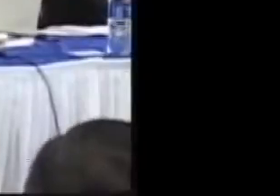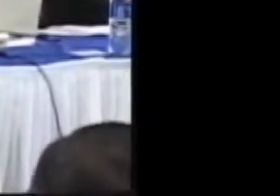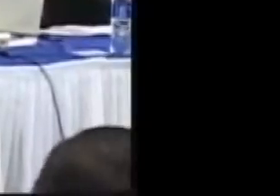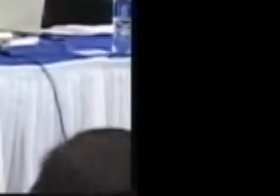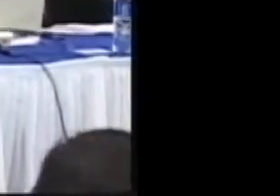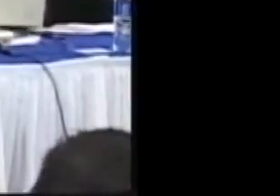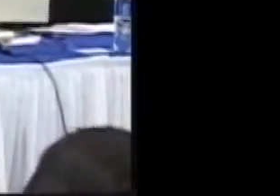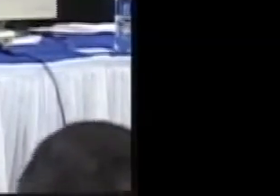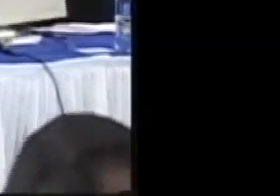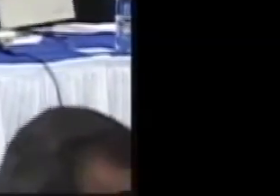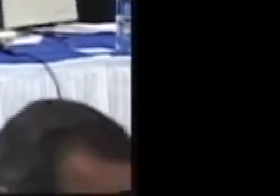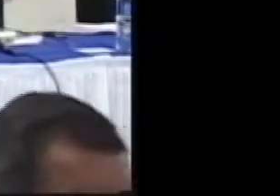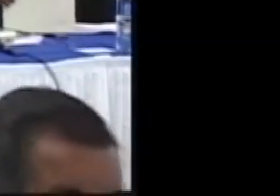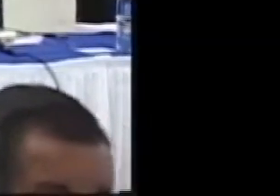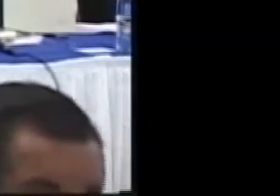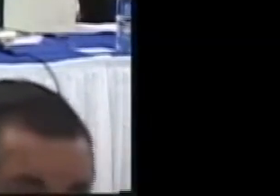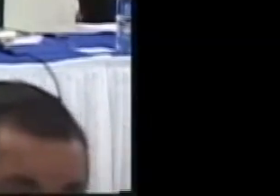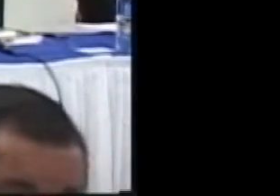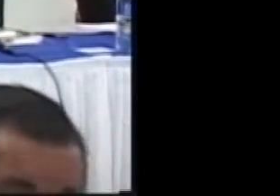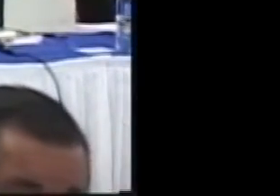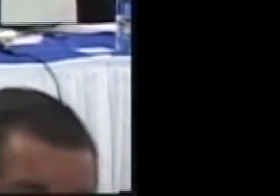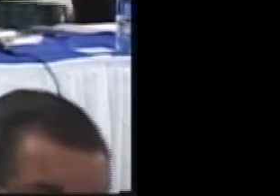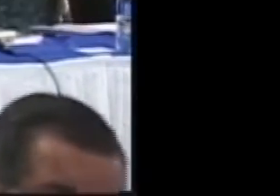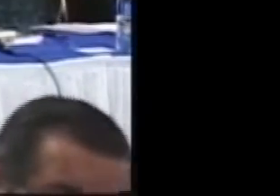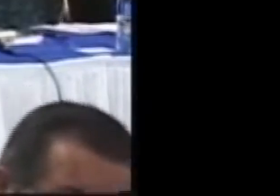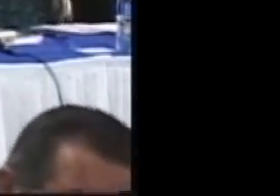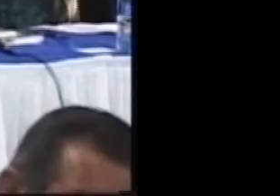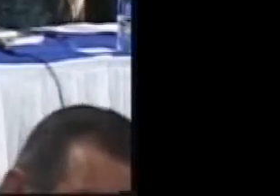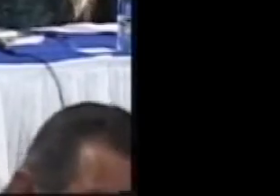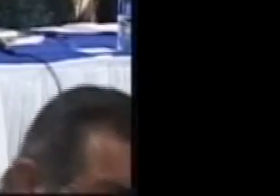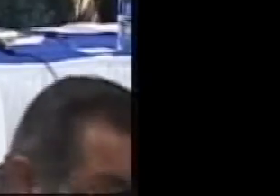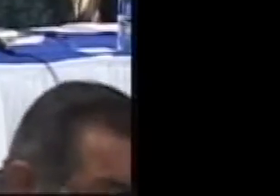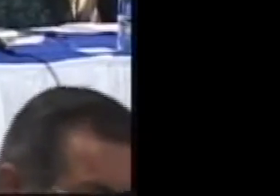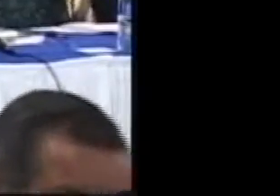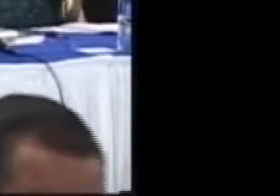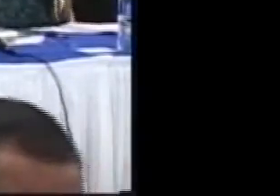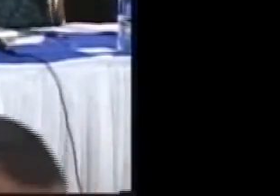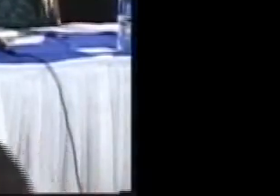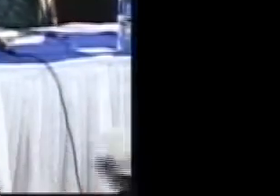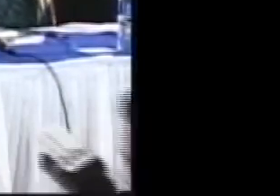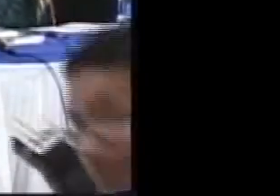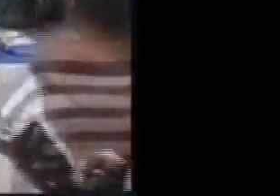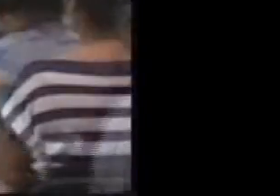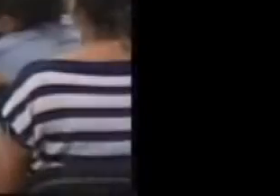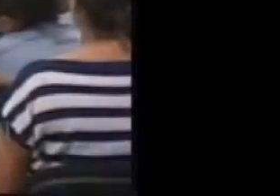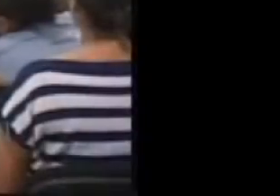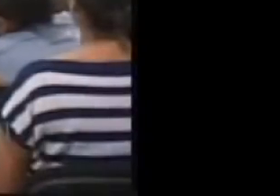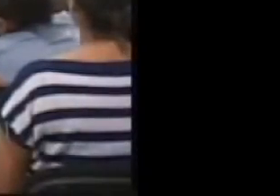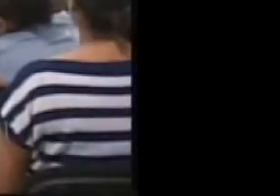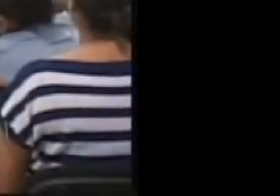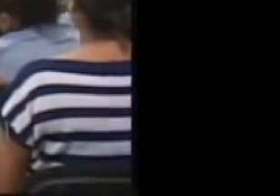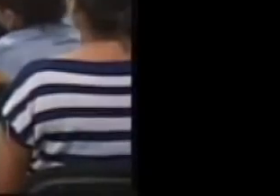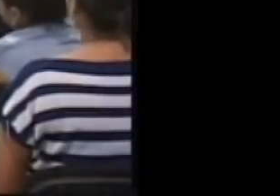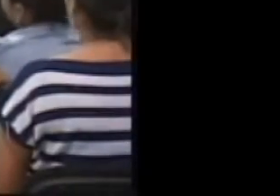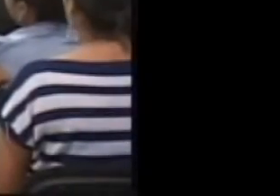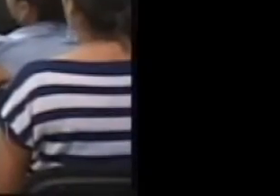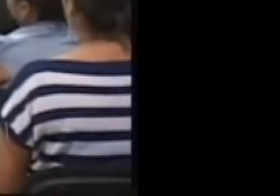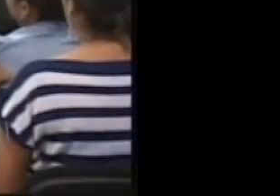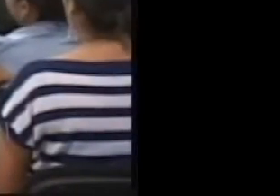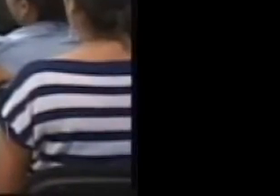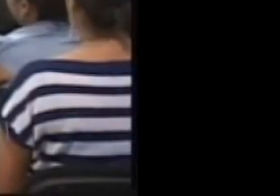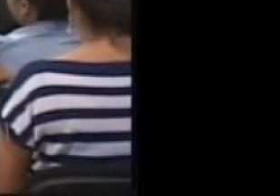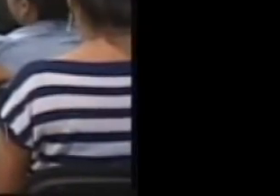interinstitucional entre los presidentes de la Asamblea Nacional y los Consejos Regionales